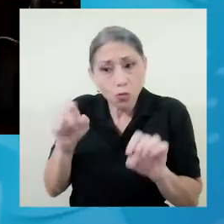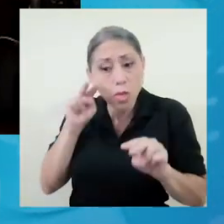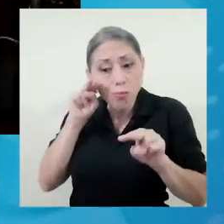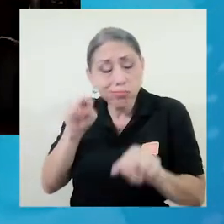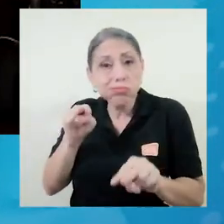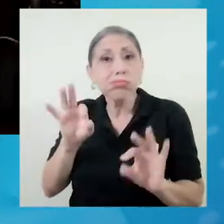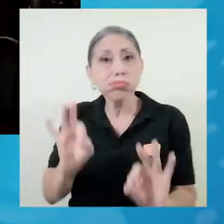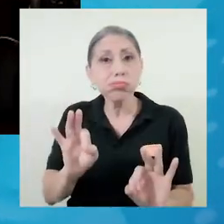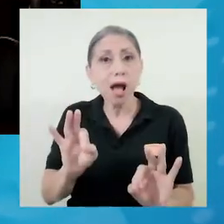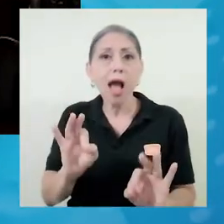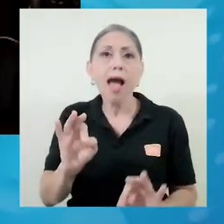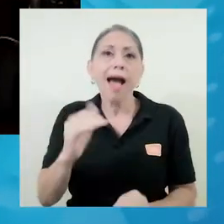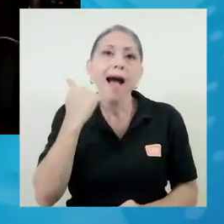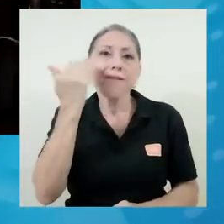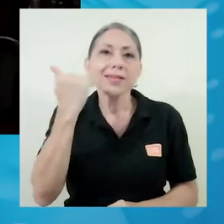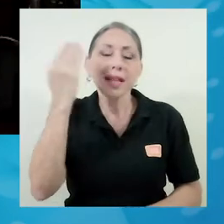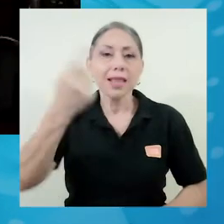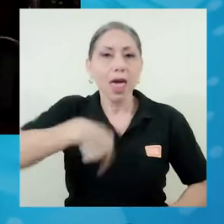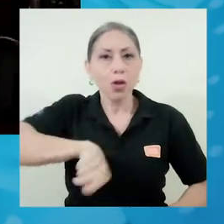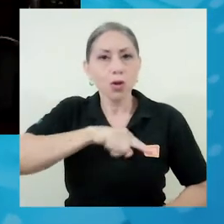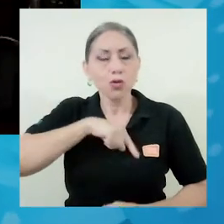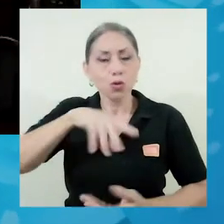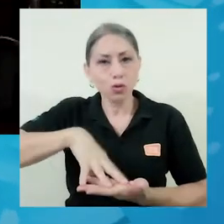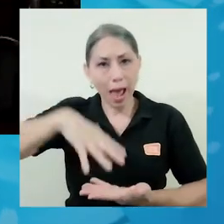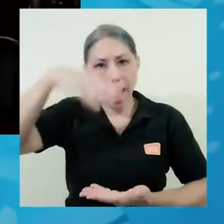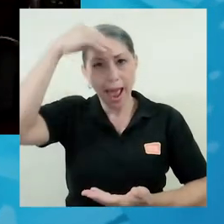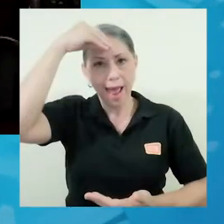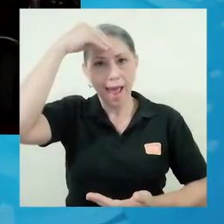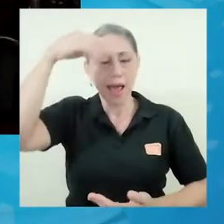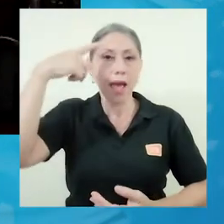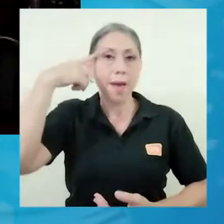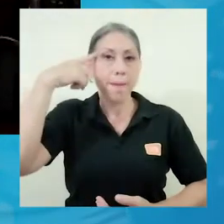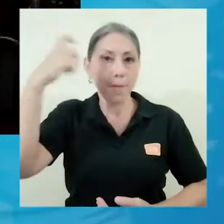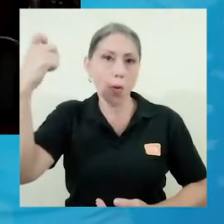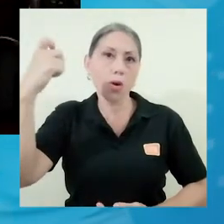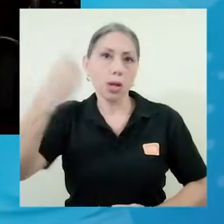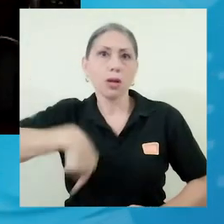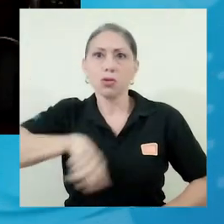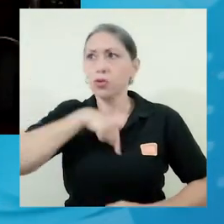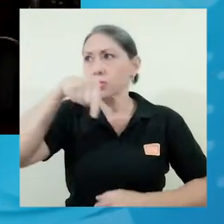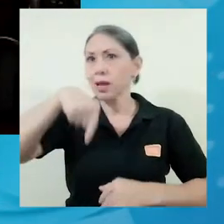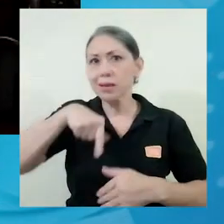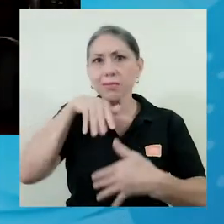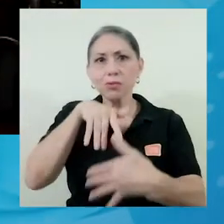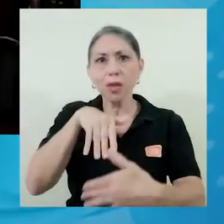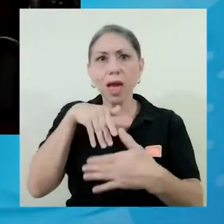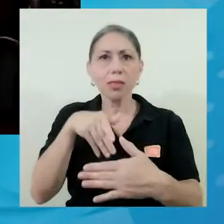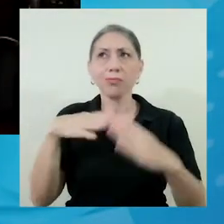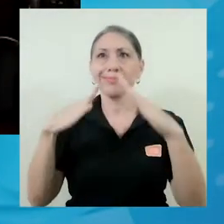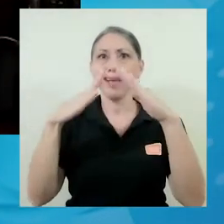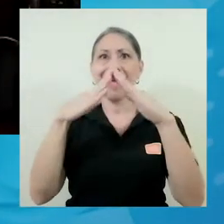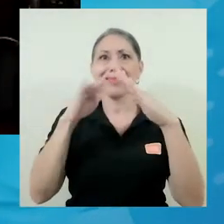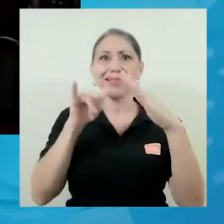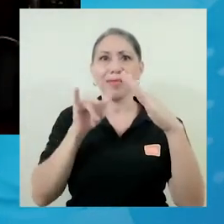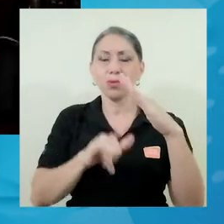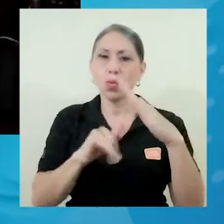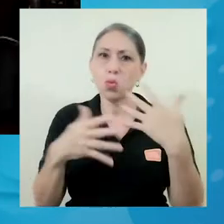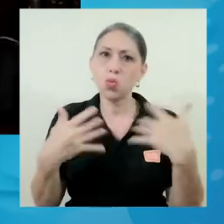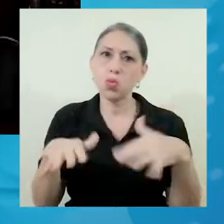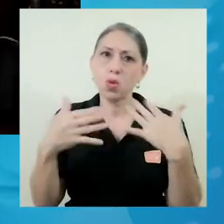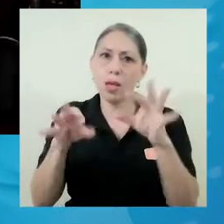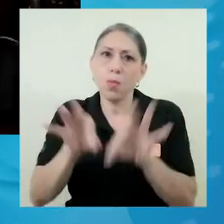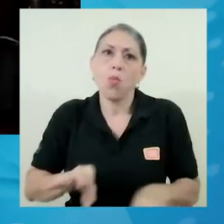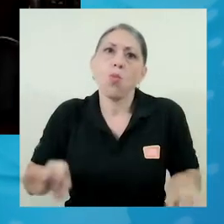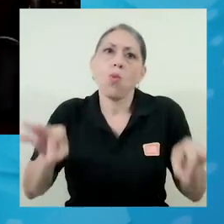facilitado el aprendizaje porque al estar desde casa es súper importante para un